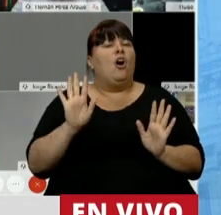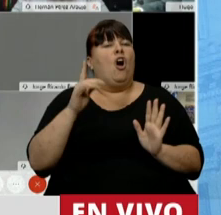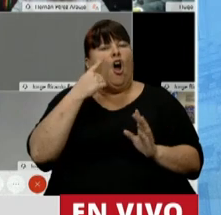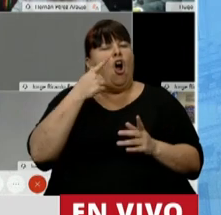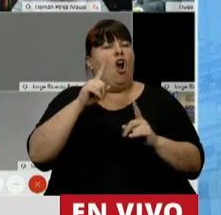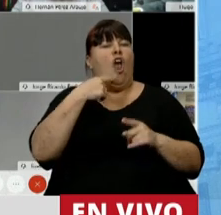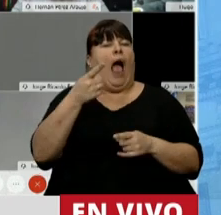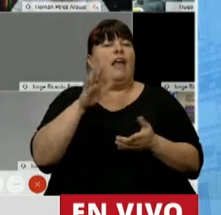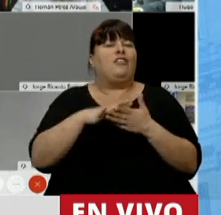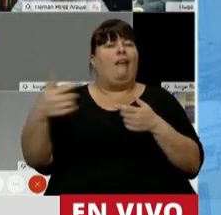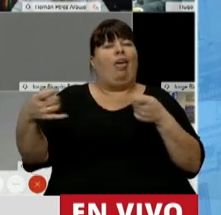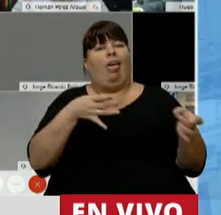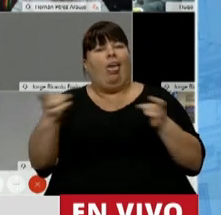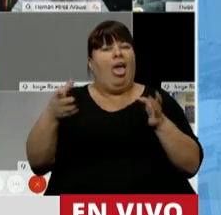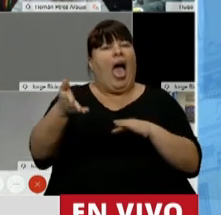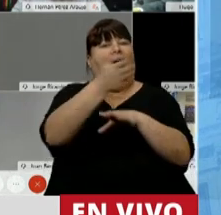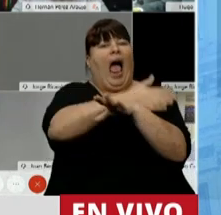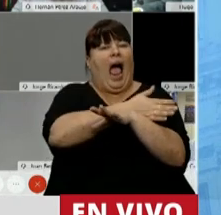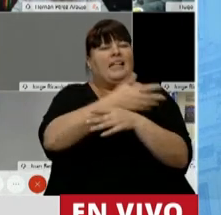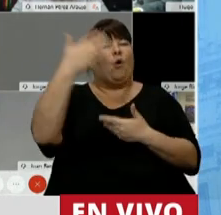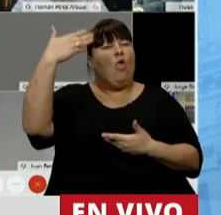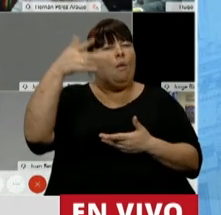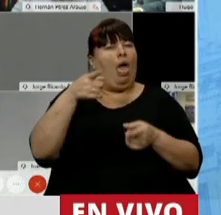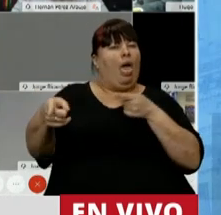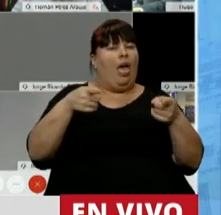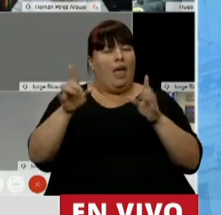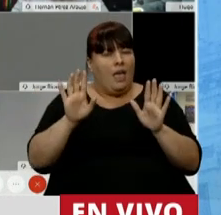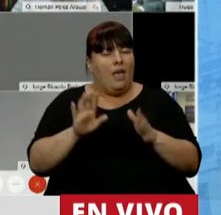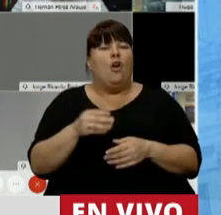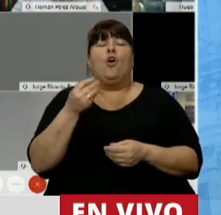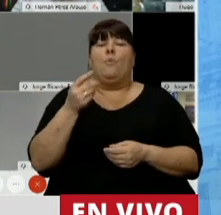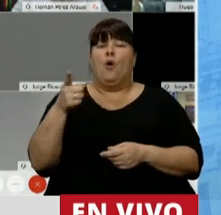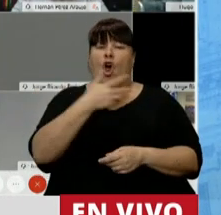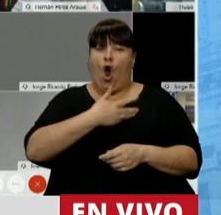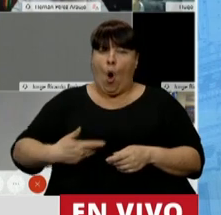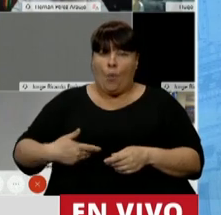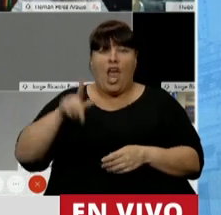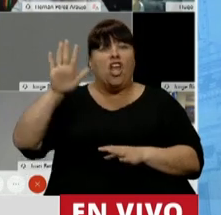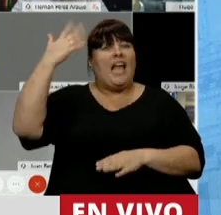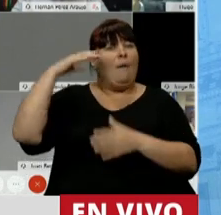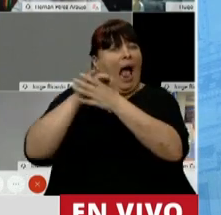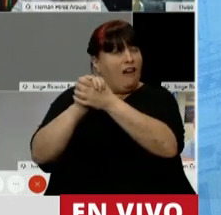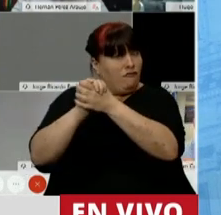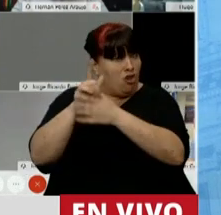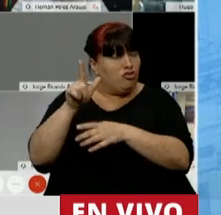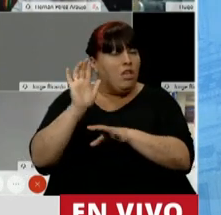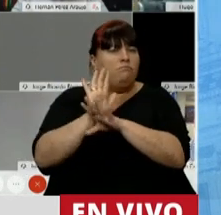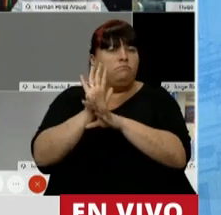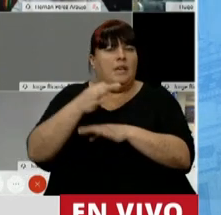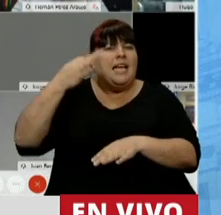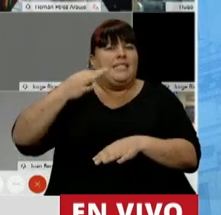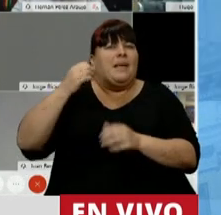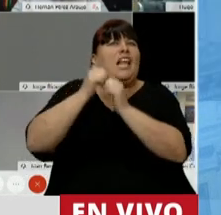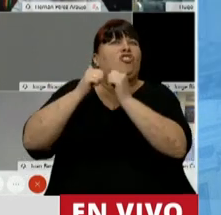retracte la chicana al principio de su alocución, porque el gobierno de Raúl Alfonsín ocupa un lugar de